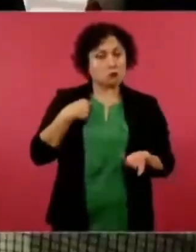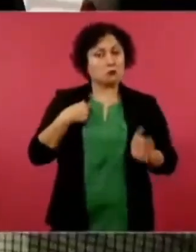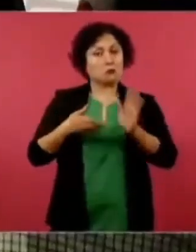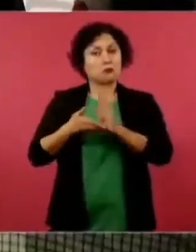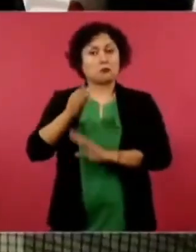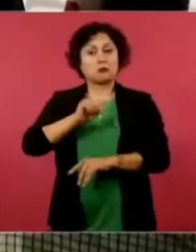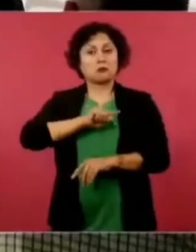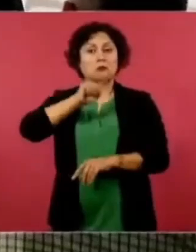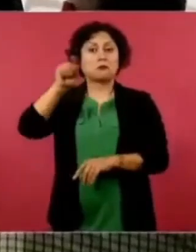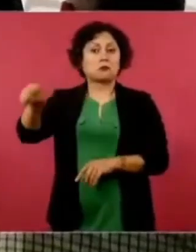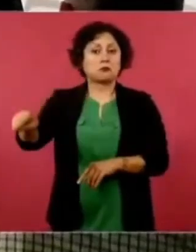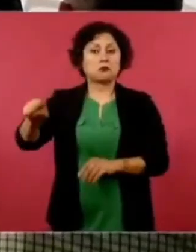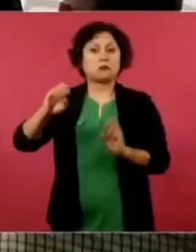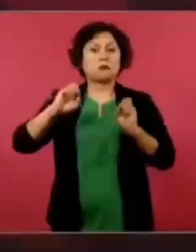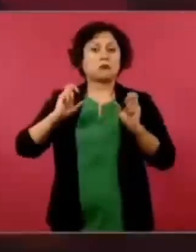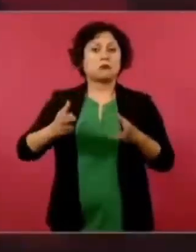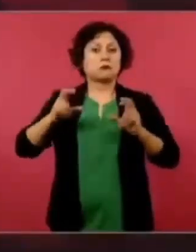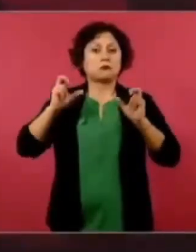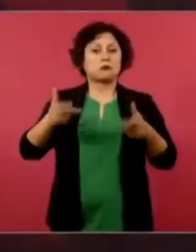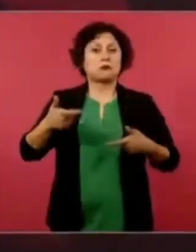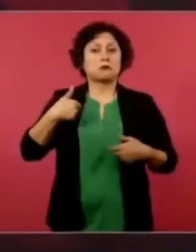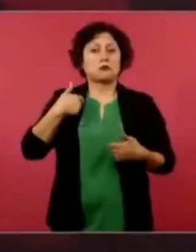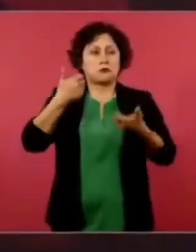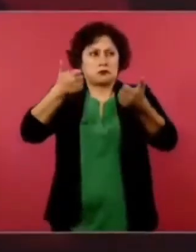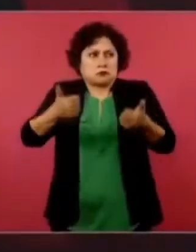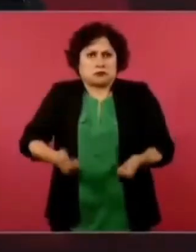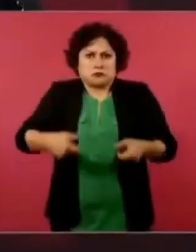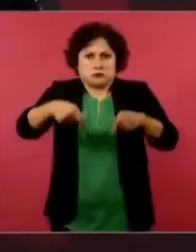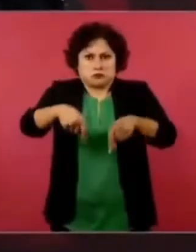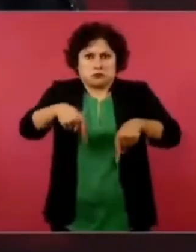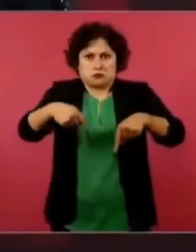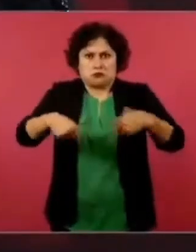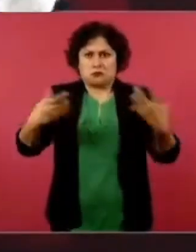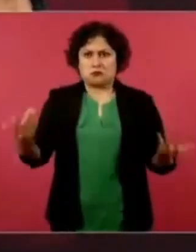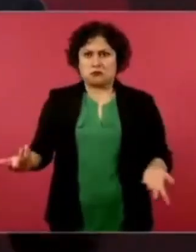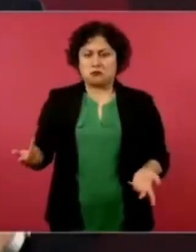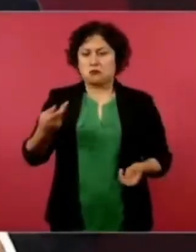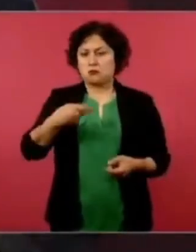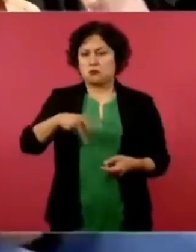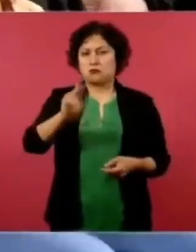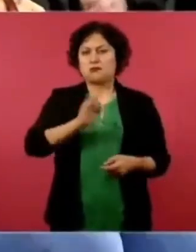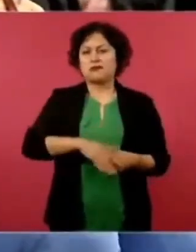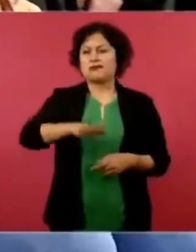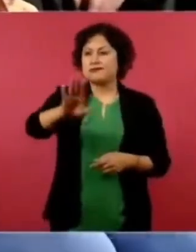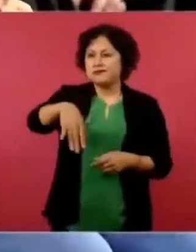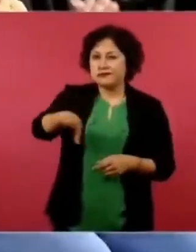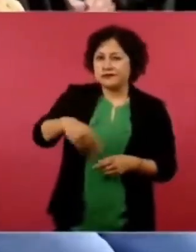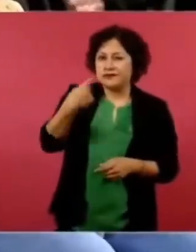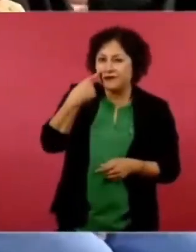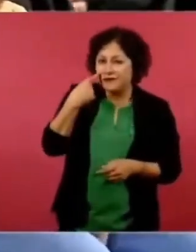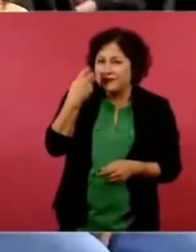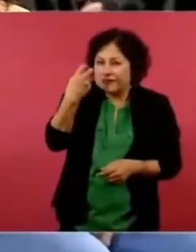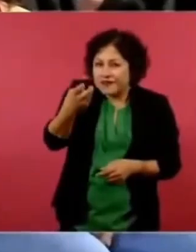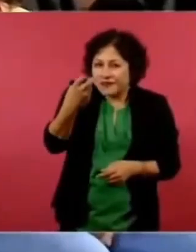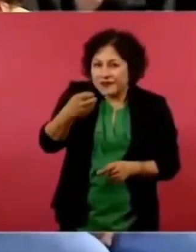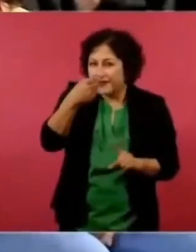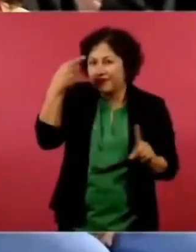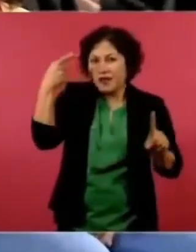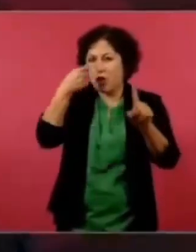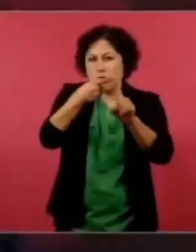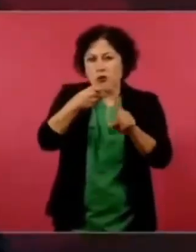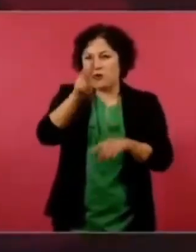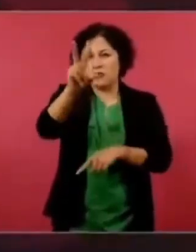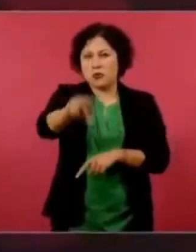No lo lleven allá, ese sentido. Nada más que ya no voy a hacer… Pero es que ese no es el sentido con el que lo estoy diciendo. No,